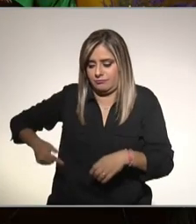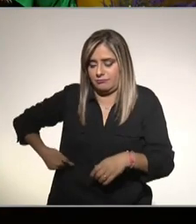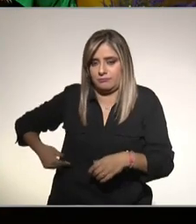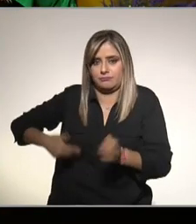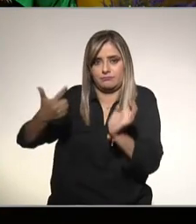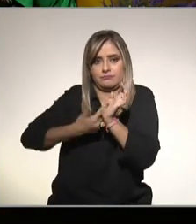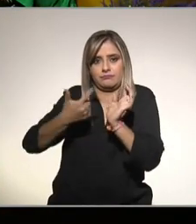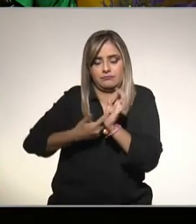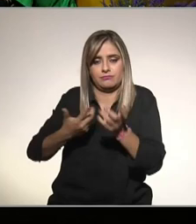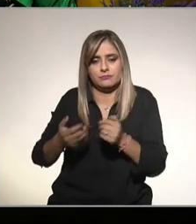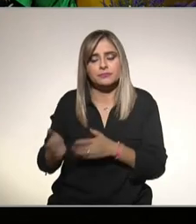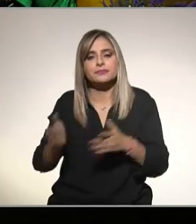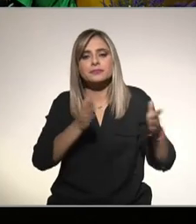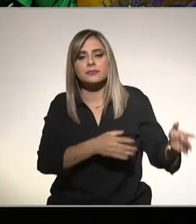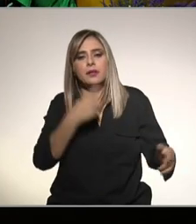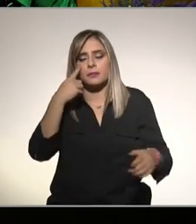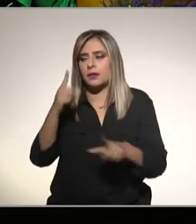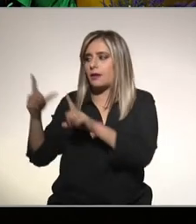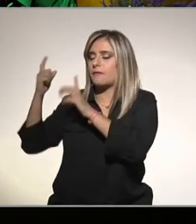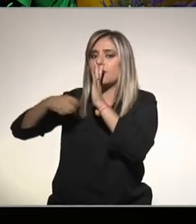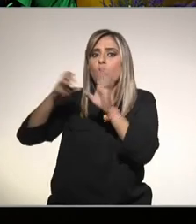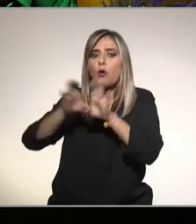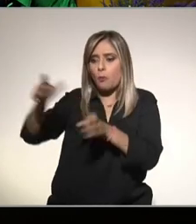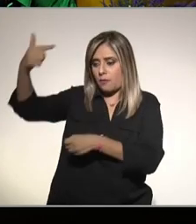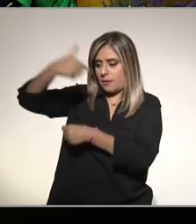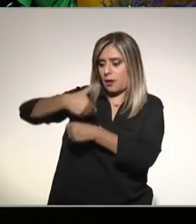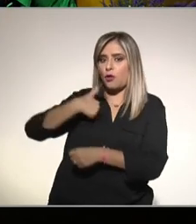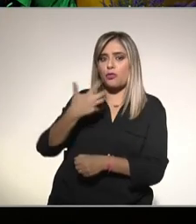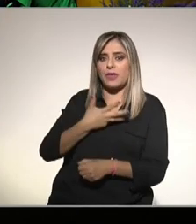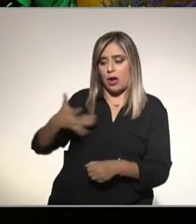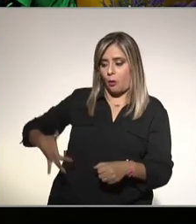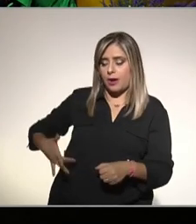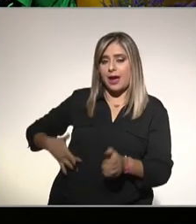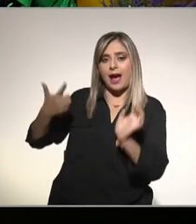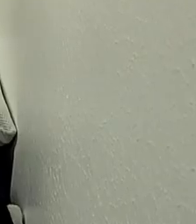para saber cómo darnos cuenta si tenemos el hígado graso aquí la tienen